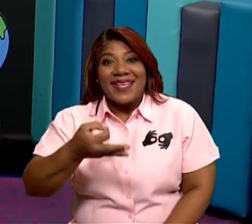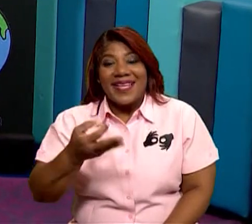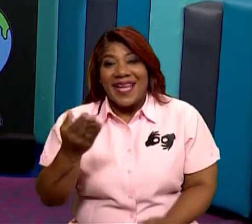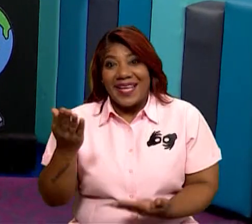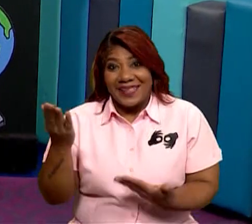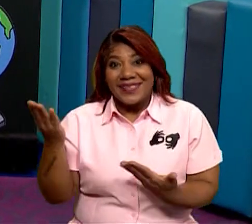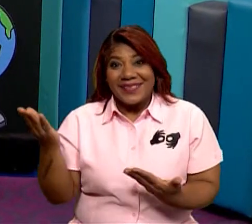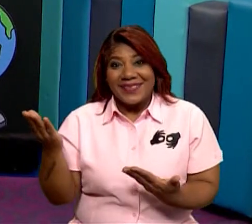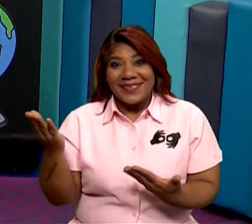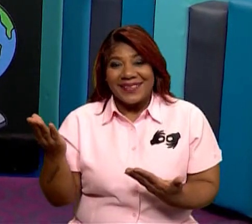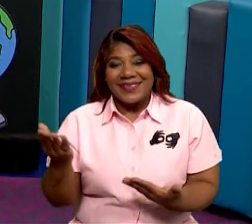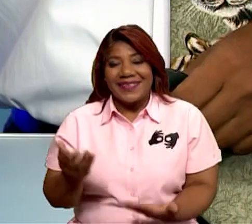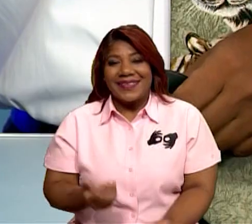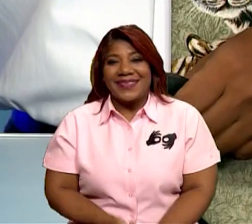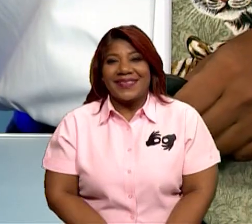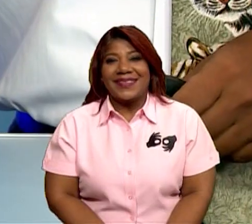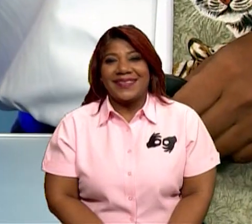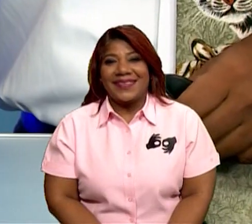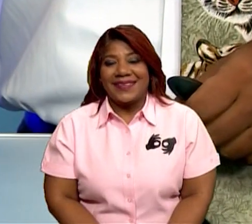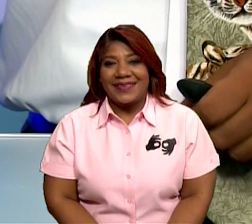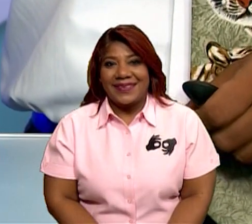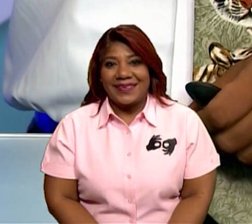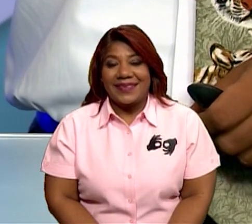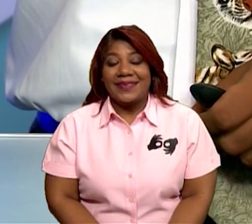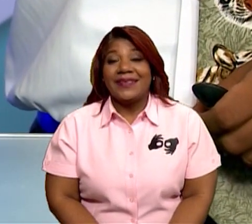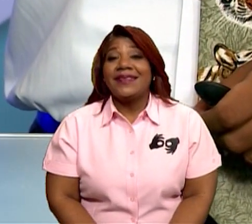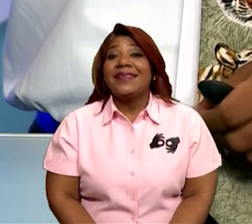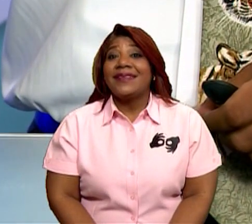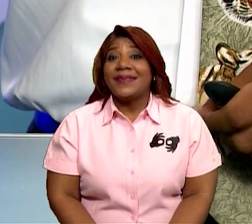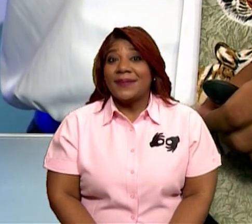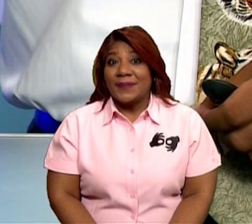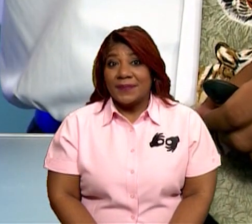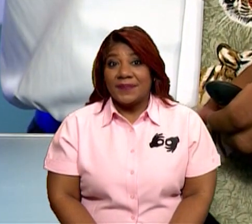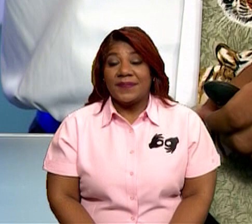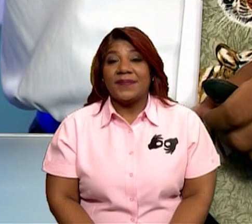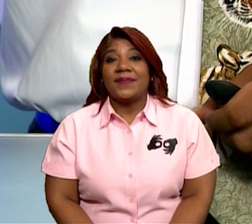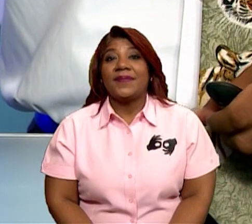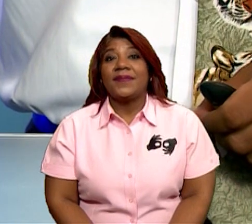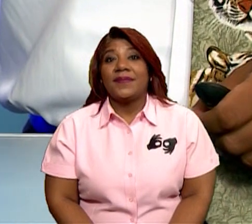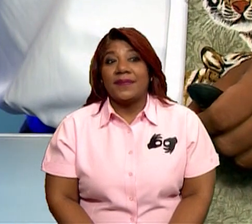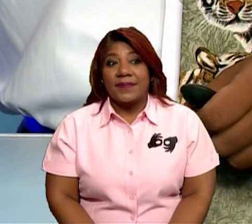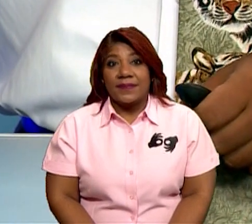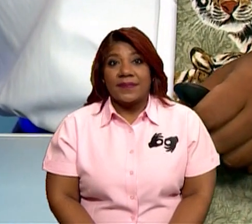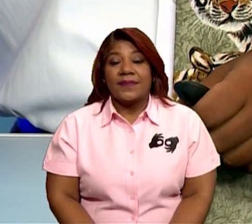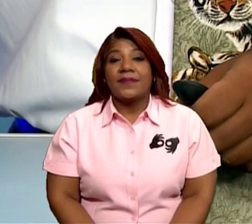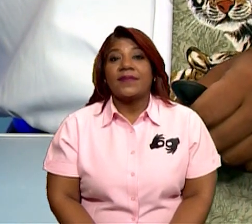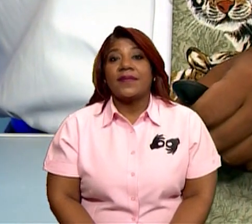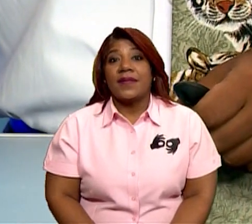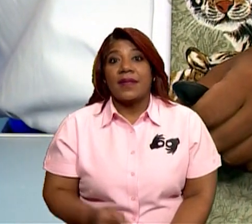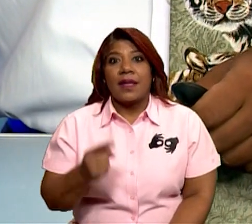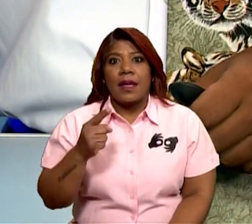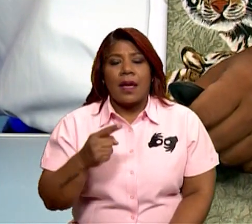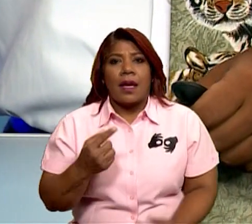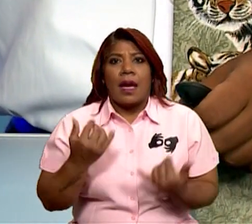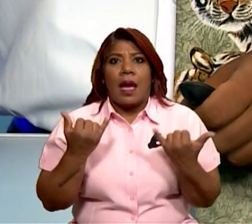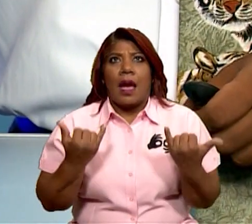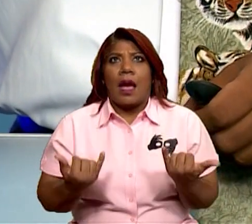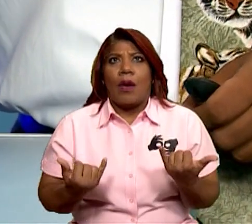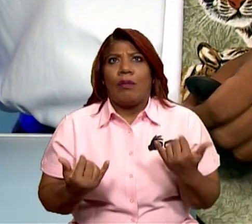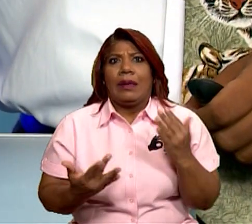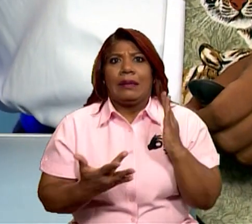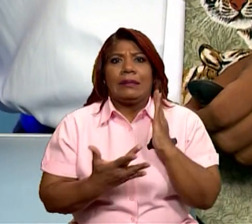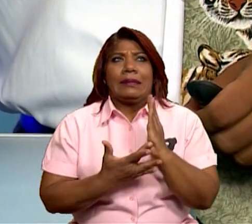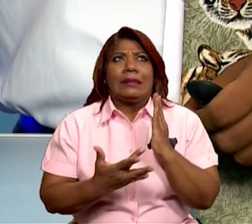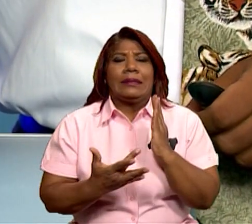un microscopio original de un solo ocular, porque hoy día hay modernos que son de dos oculares,